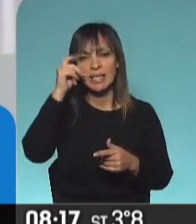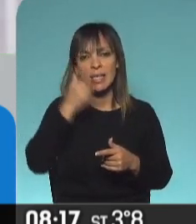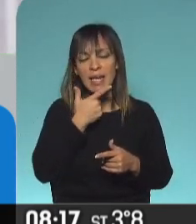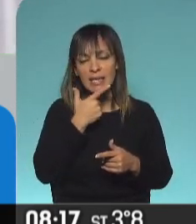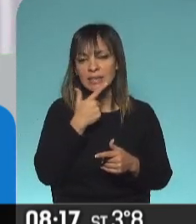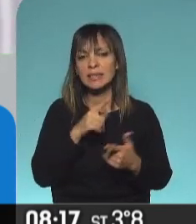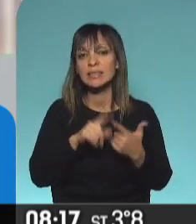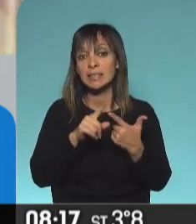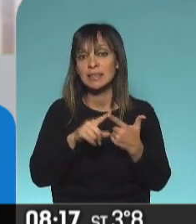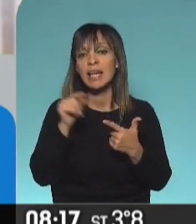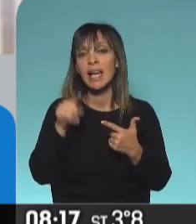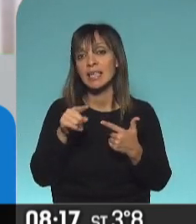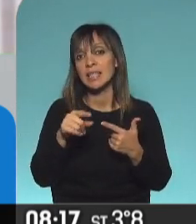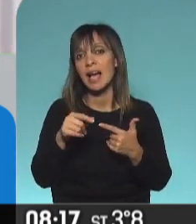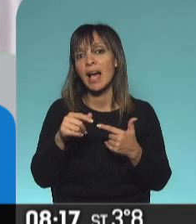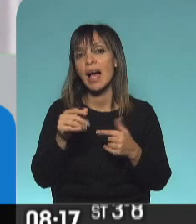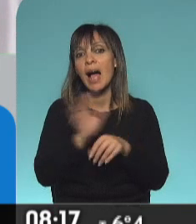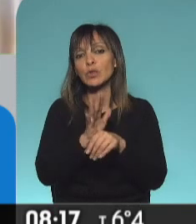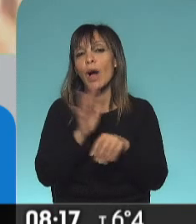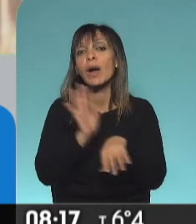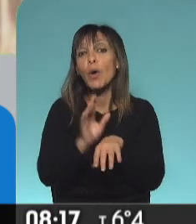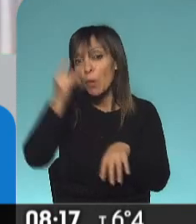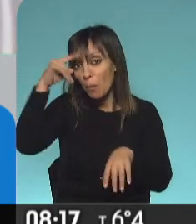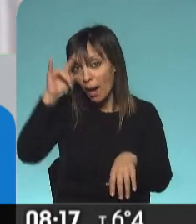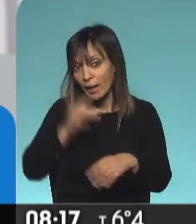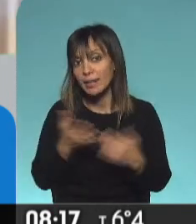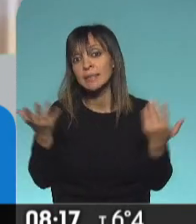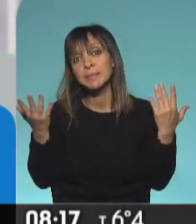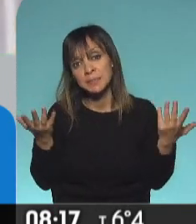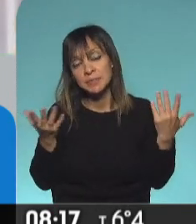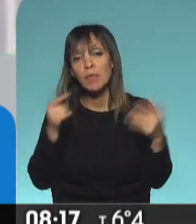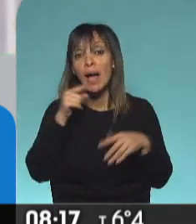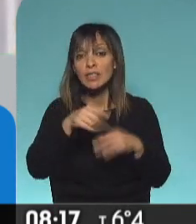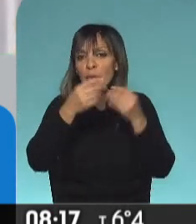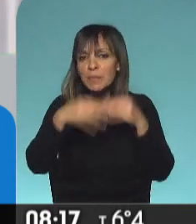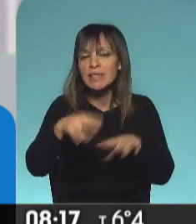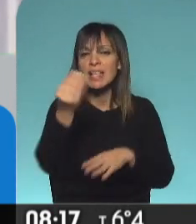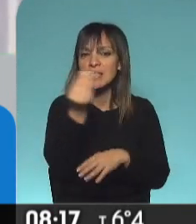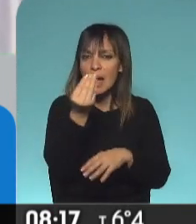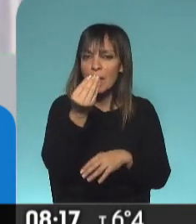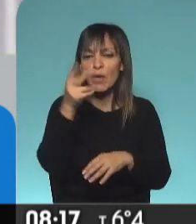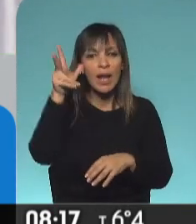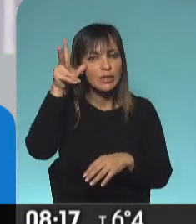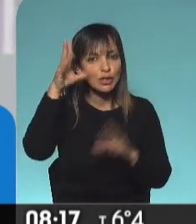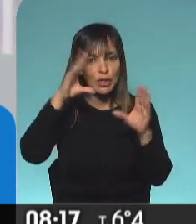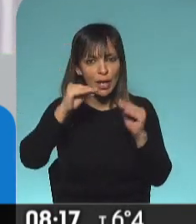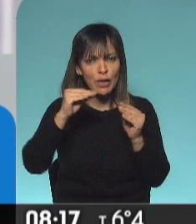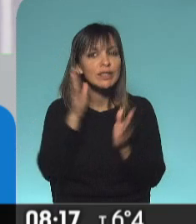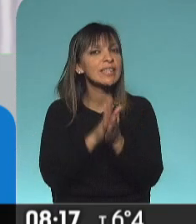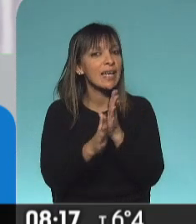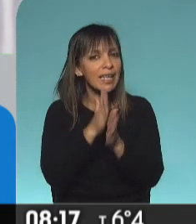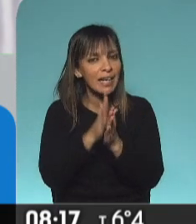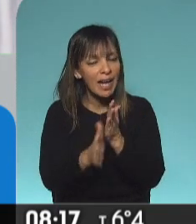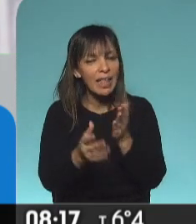precisamente, del animal. Esta obra la vas a poder ver a partir de este sábado, a las 20 horas, repito, gratuitamente,